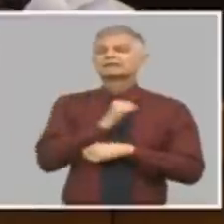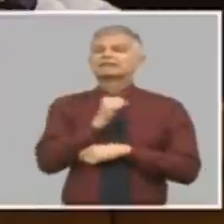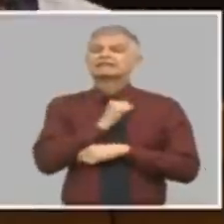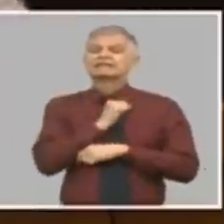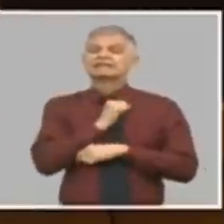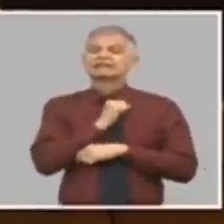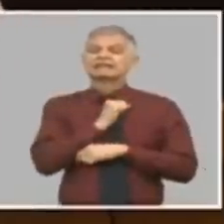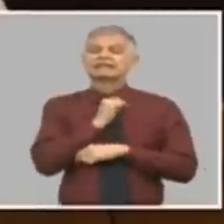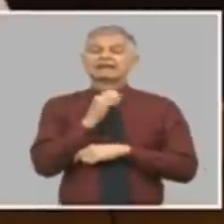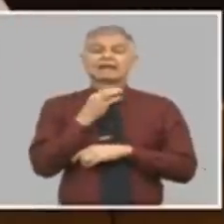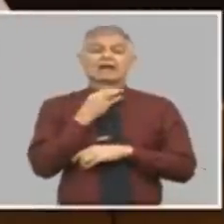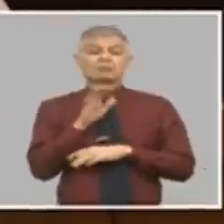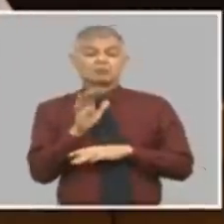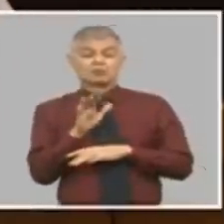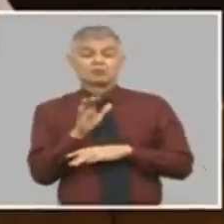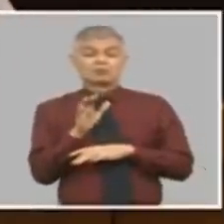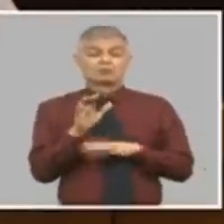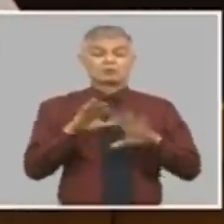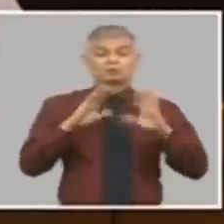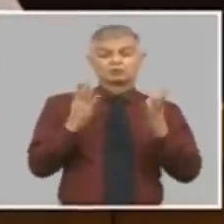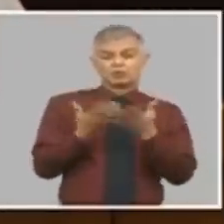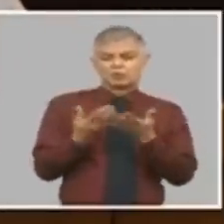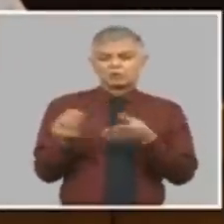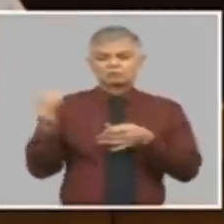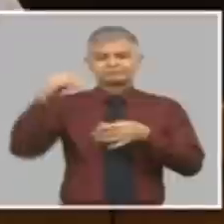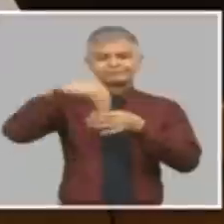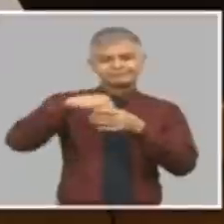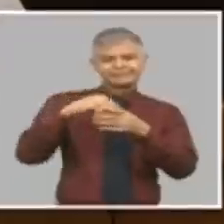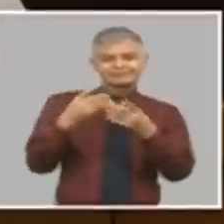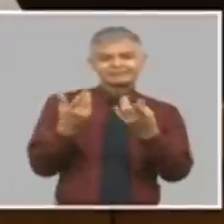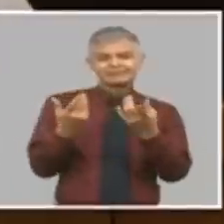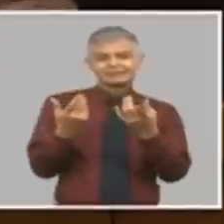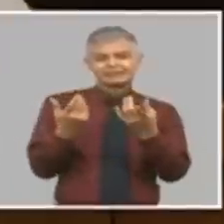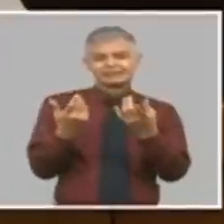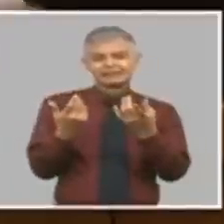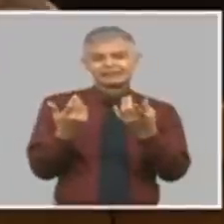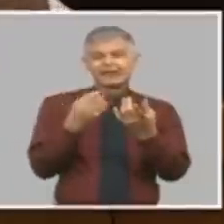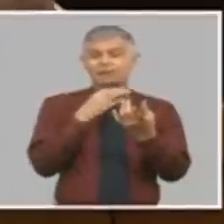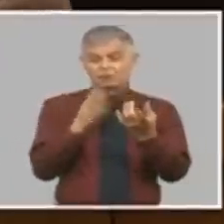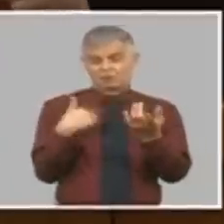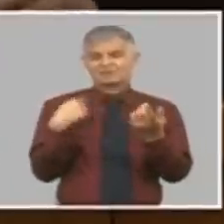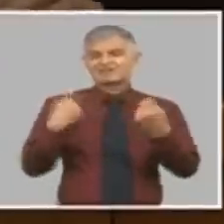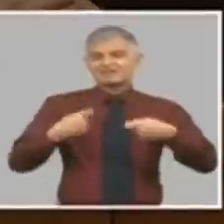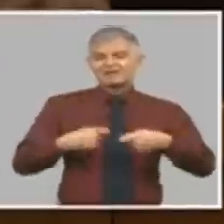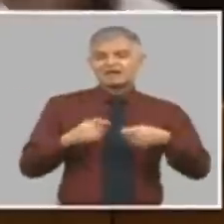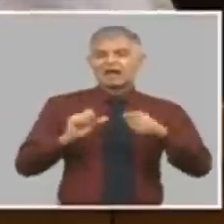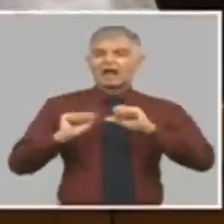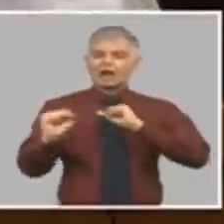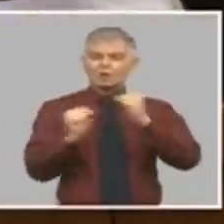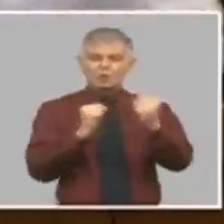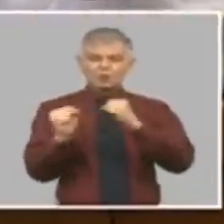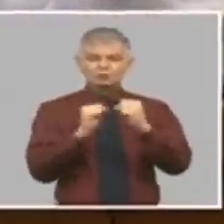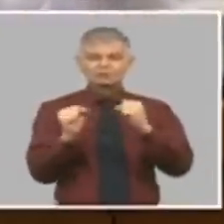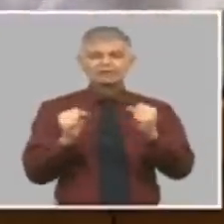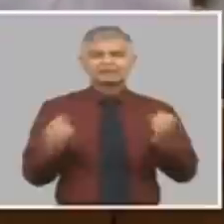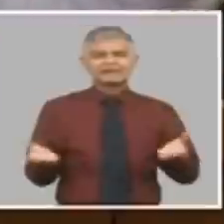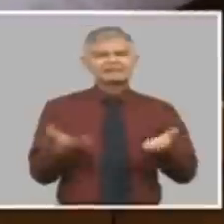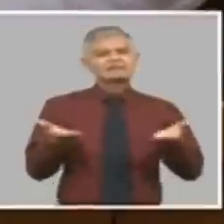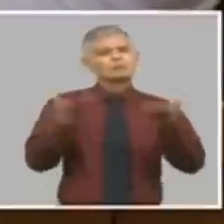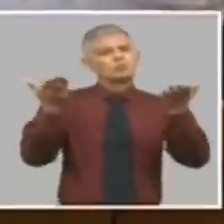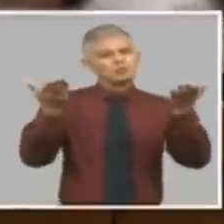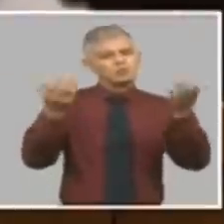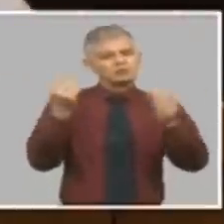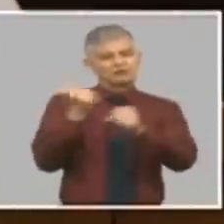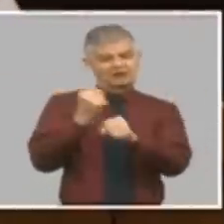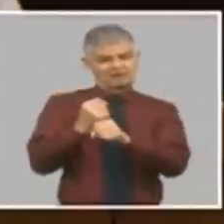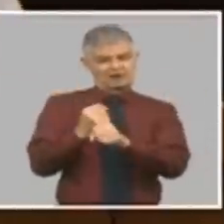el efecto de la devaluación si no hay ajuste y estímulo al trabajo usted hace eso el primer día pero